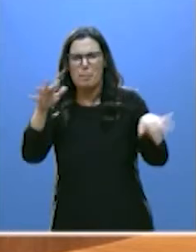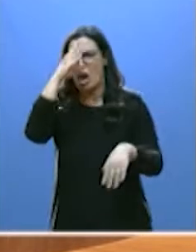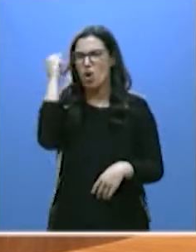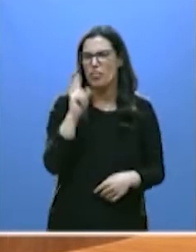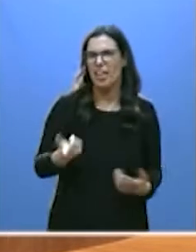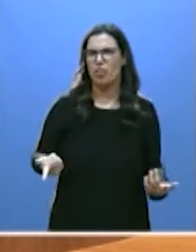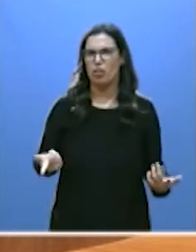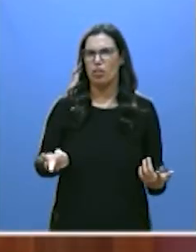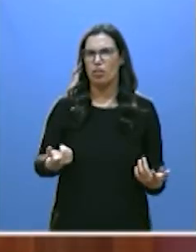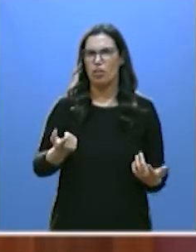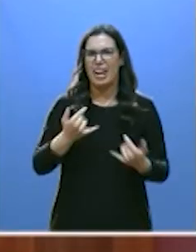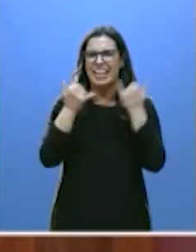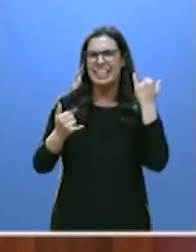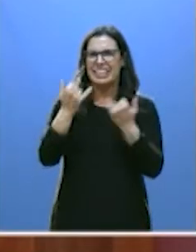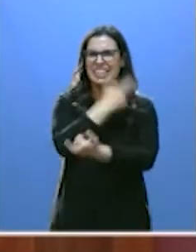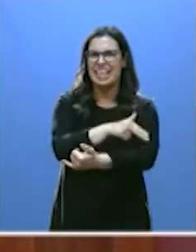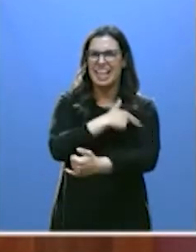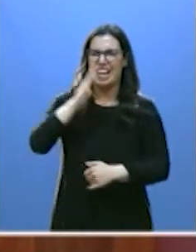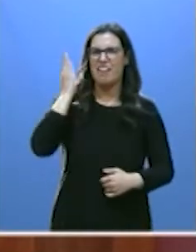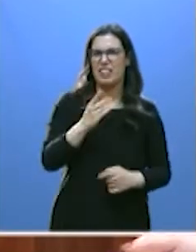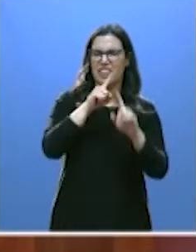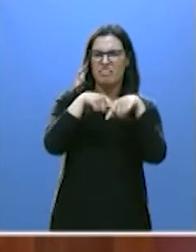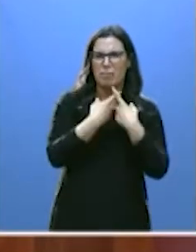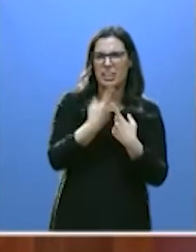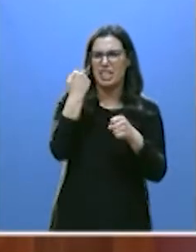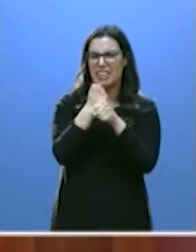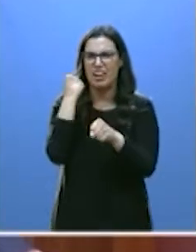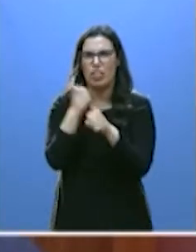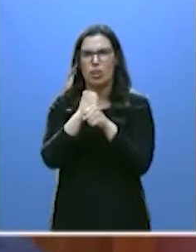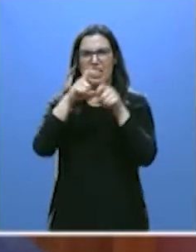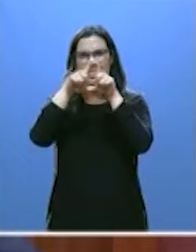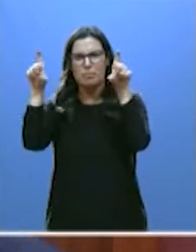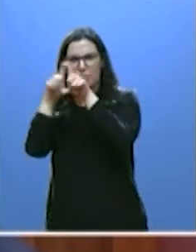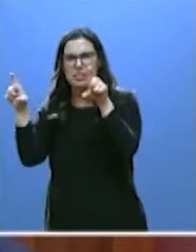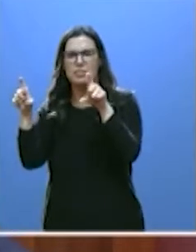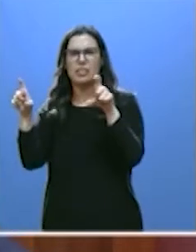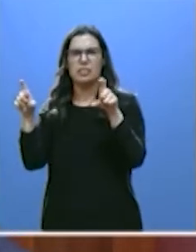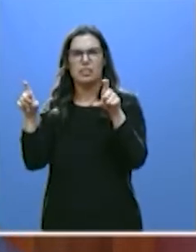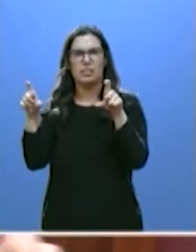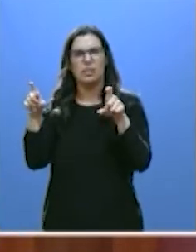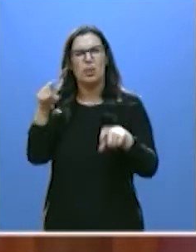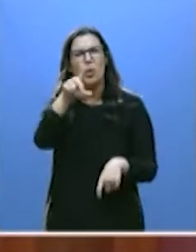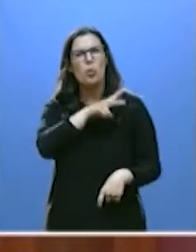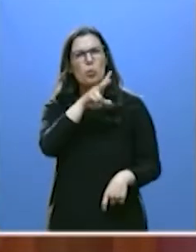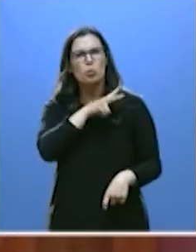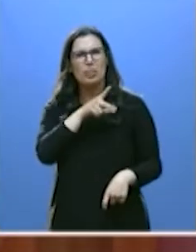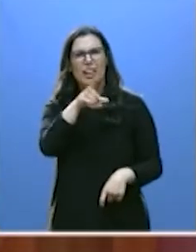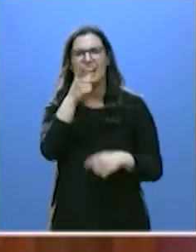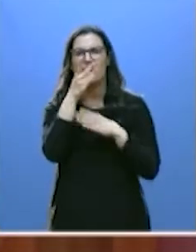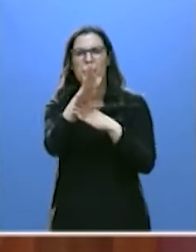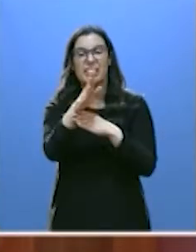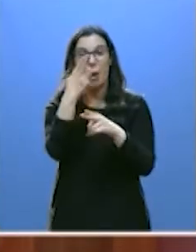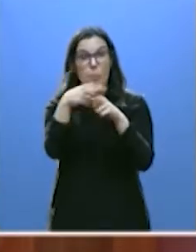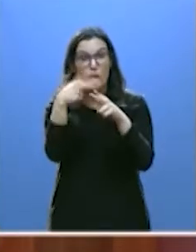que golpea a las familias, a los trabajadores, a las empresas. Usted representa lo peor de la